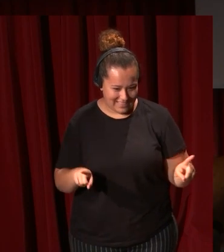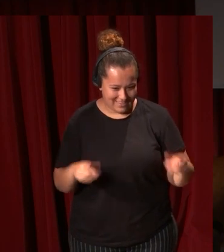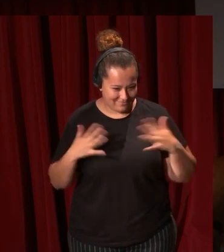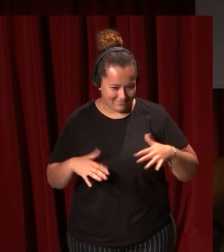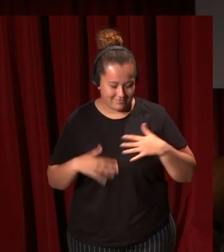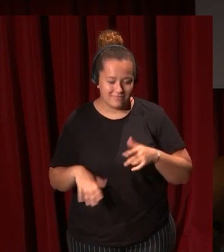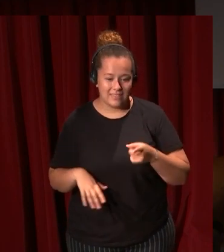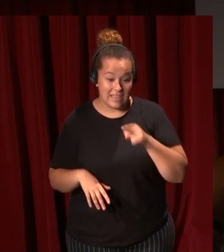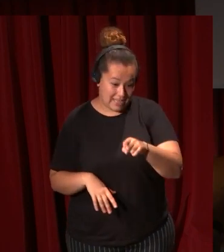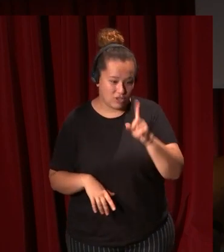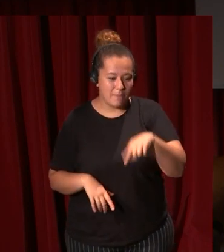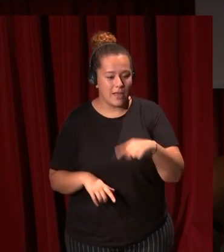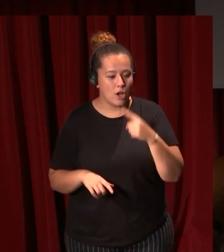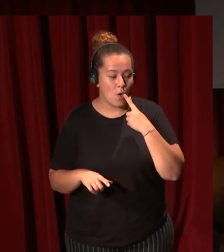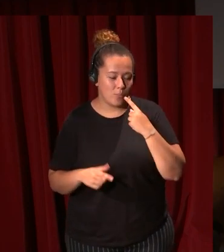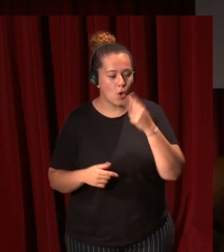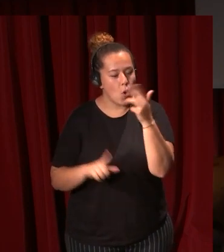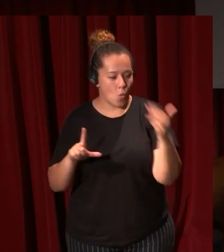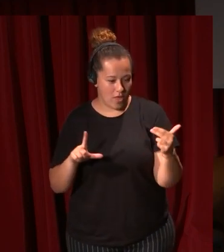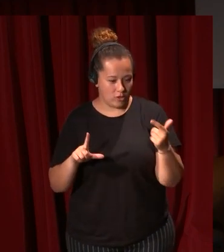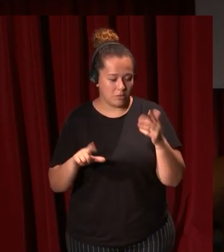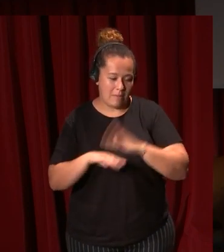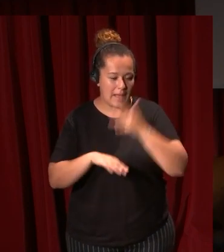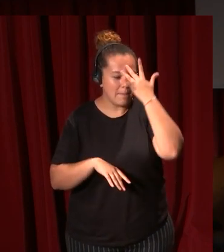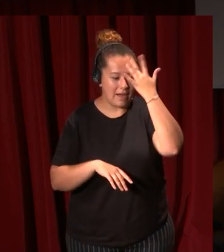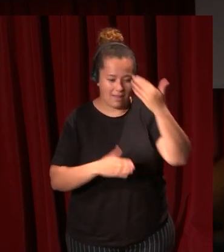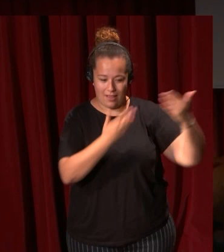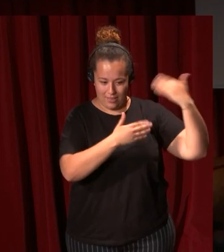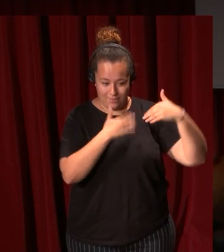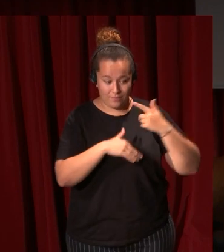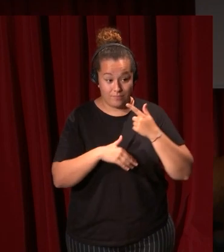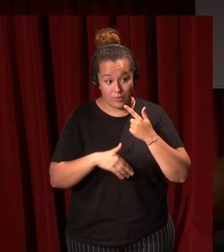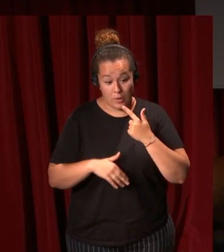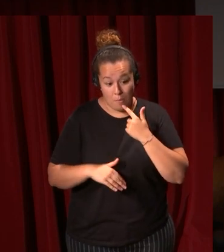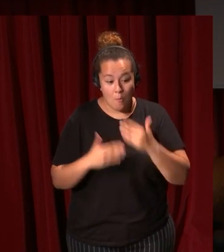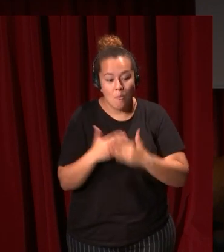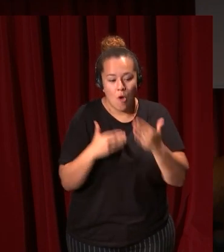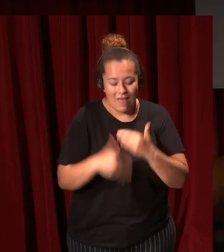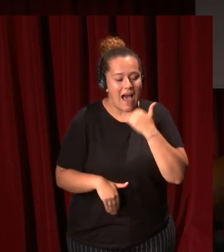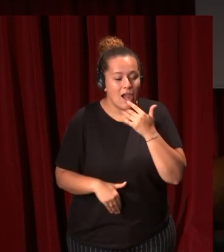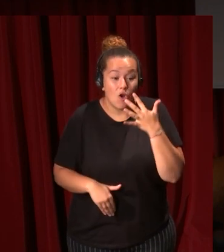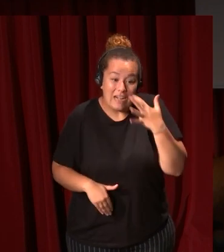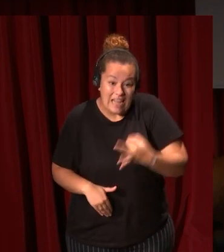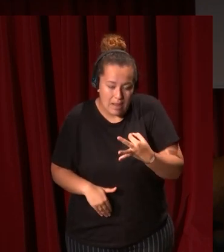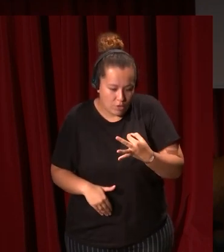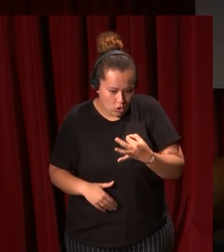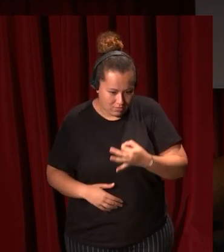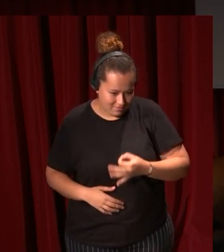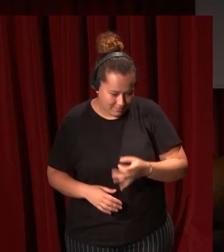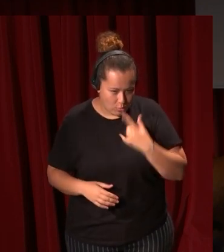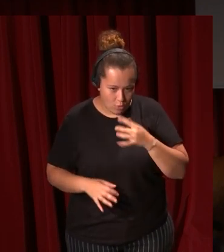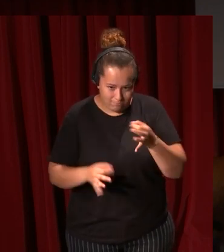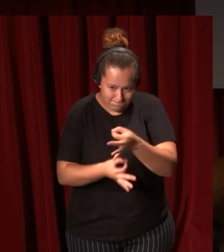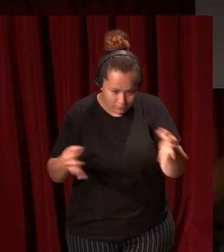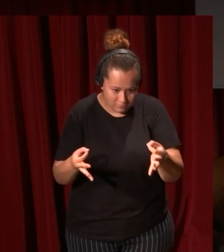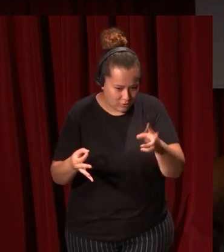Esa idea de que la moda de vestirse de negro es española tiene algo de verdad, pero no es estrictamente cierto. Parece